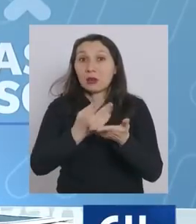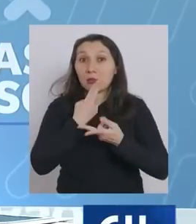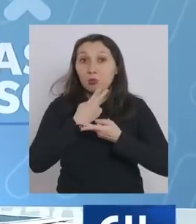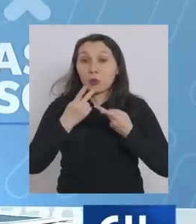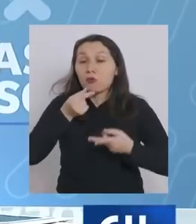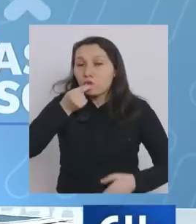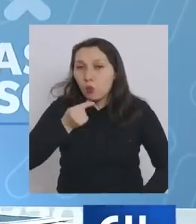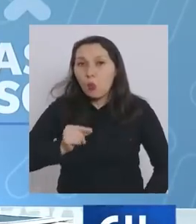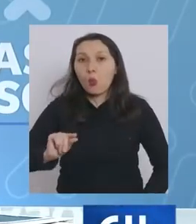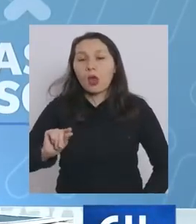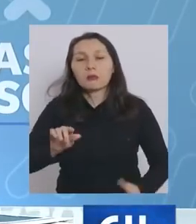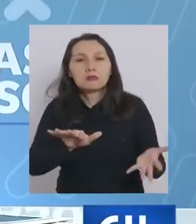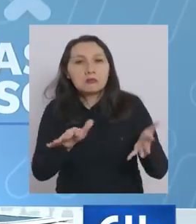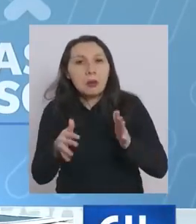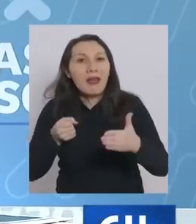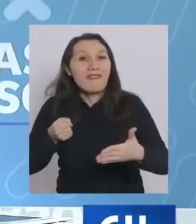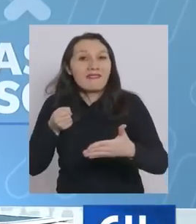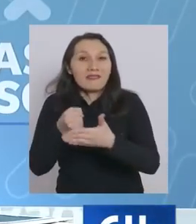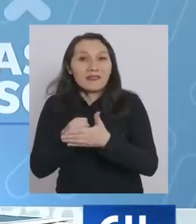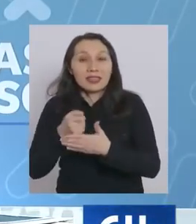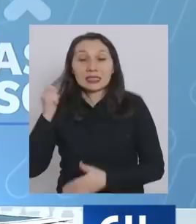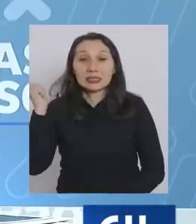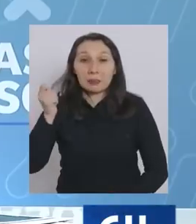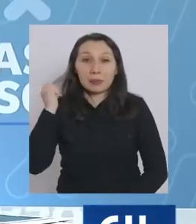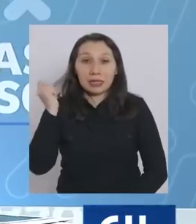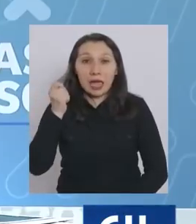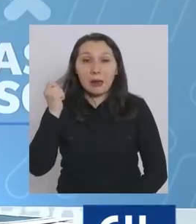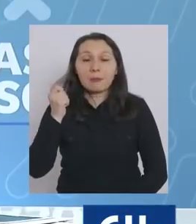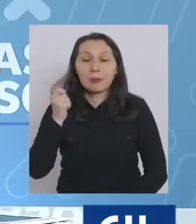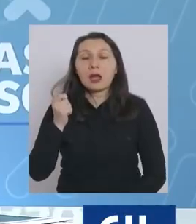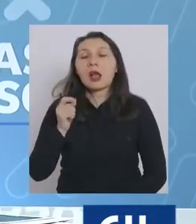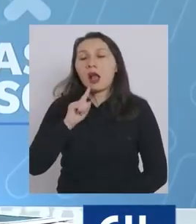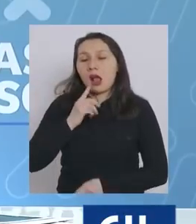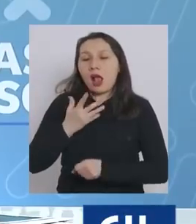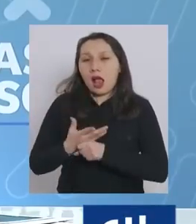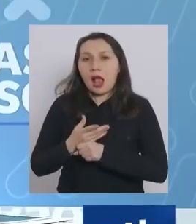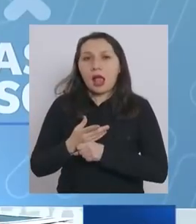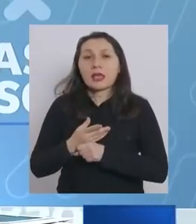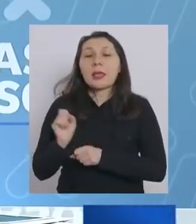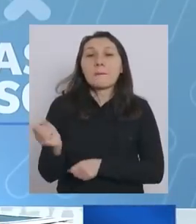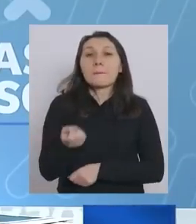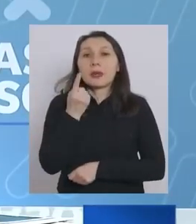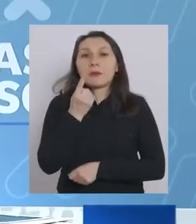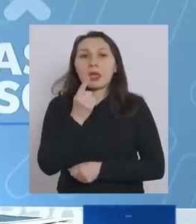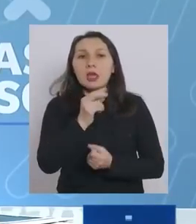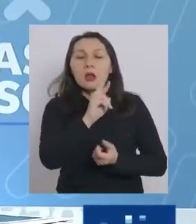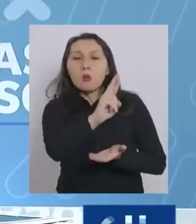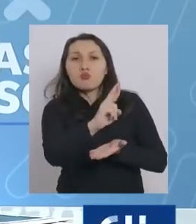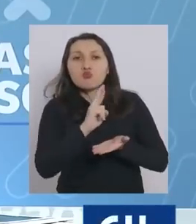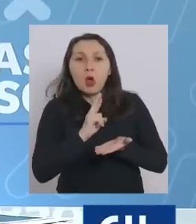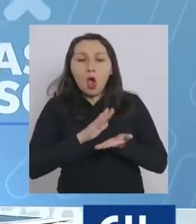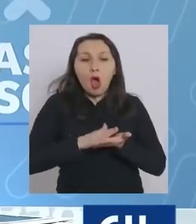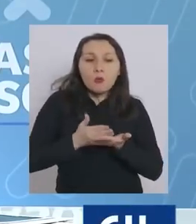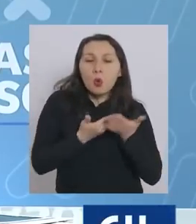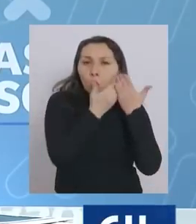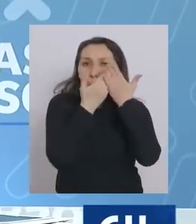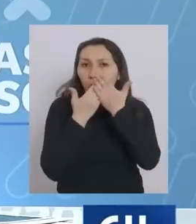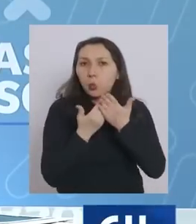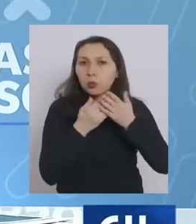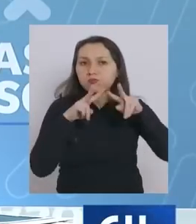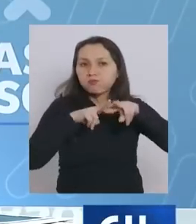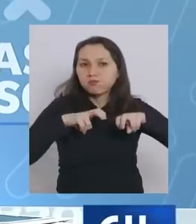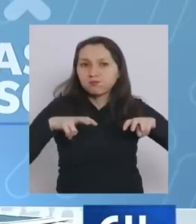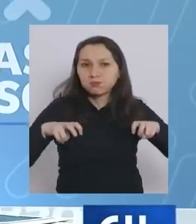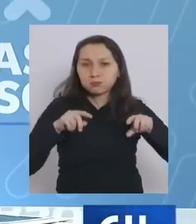prontamente probablemente a fines de septiembre vamos a tener ya las primeras respuestas con respecto